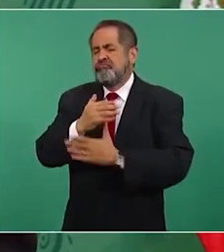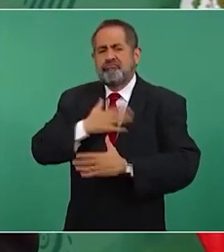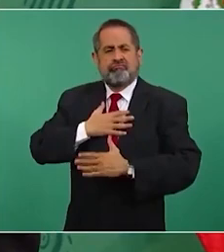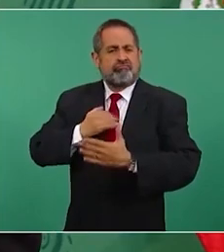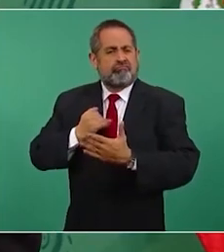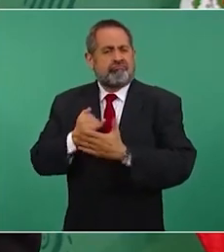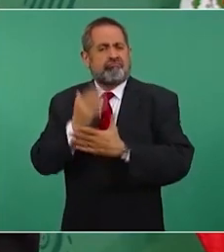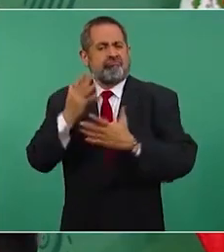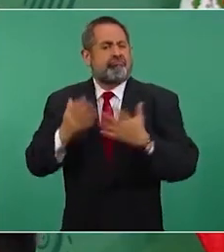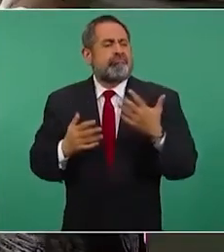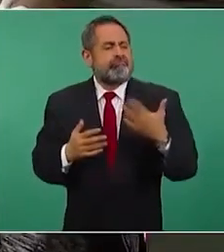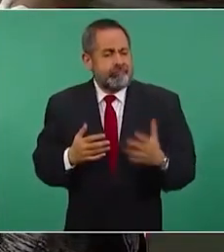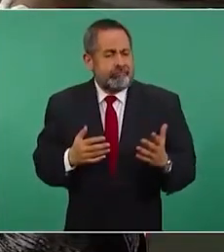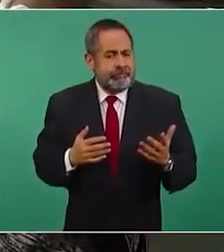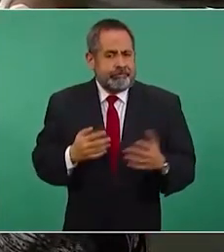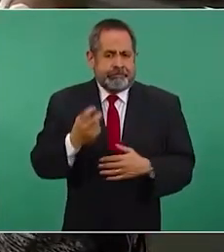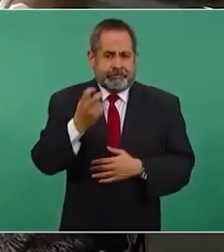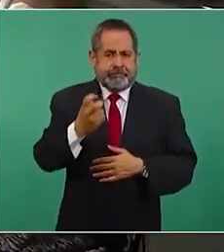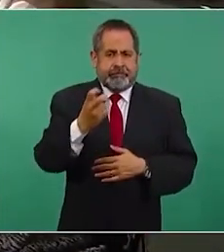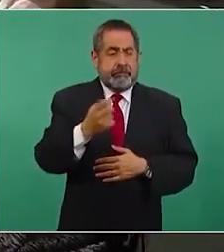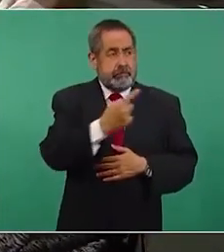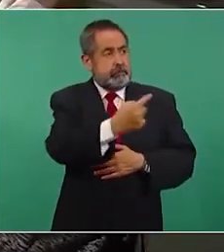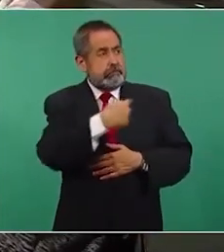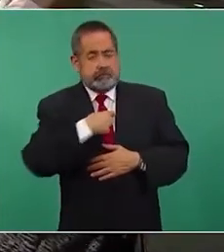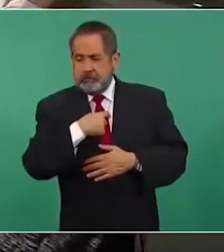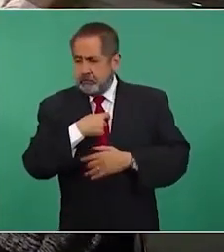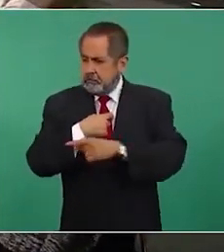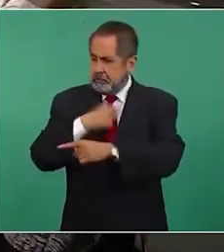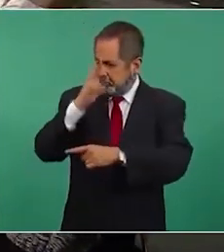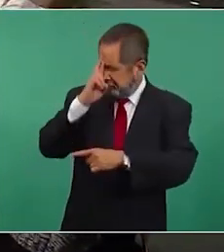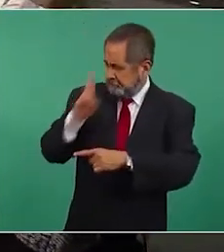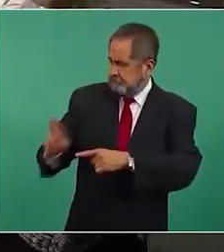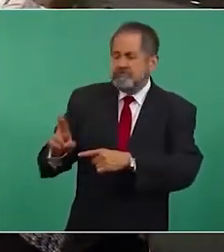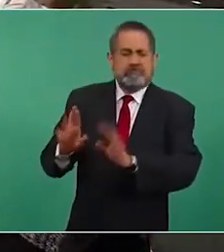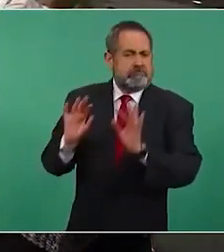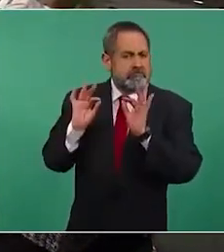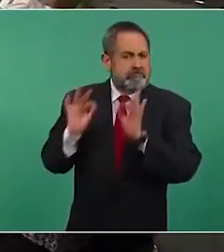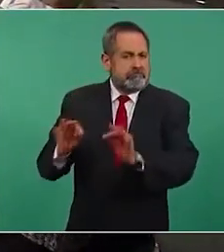y afortunadamente así nos ven y nos respetan